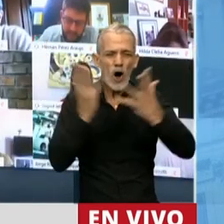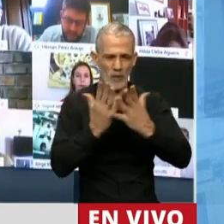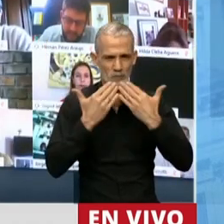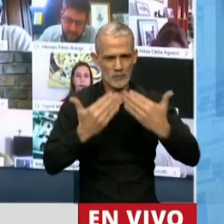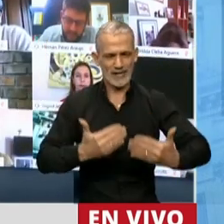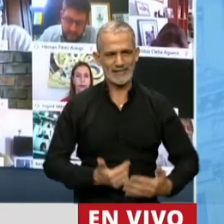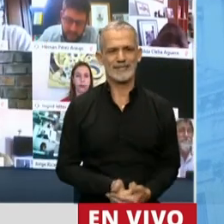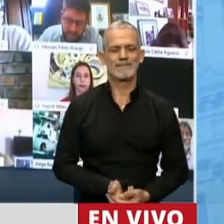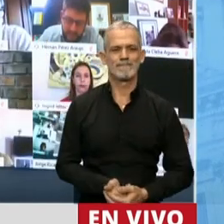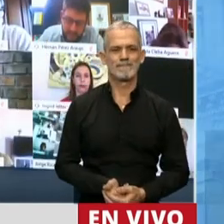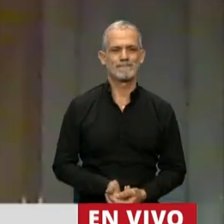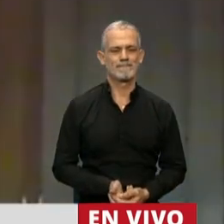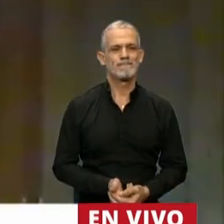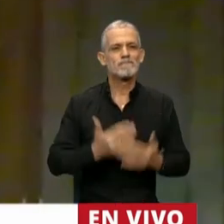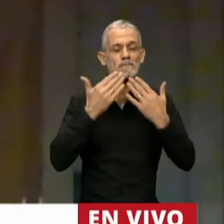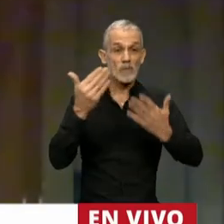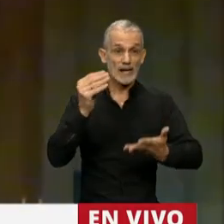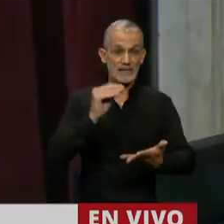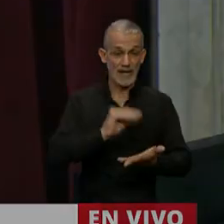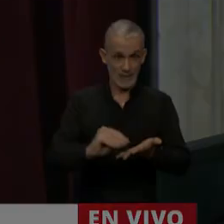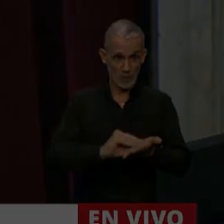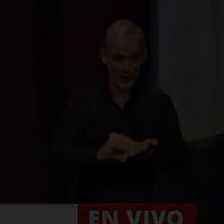Gracias, Presidente. Gracias, Diputada.